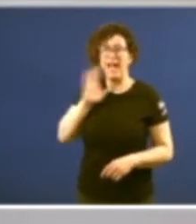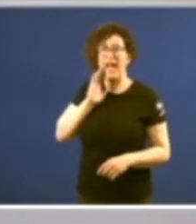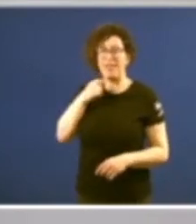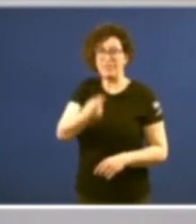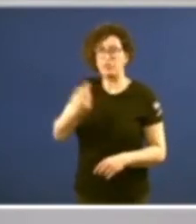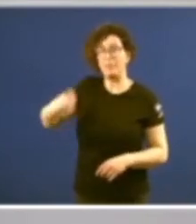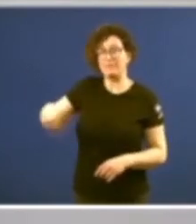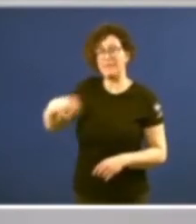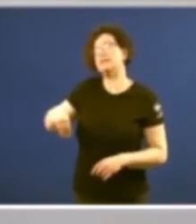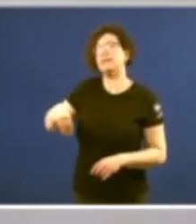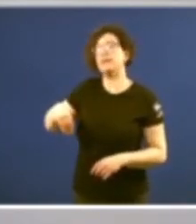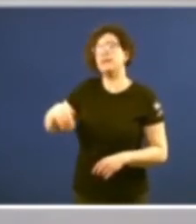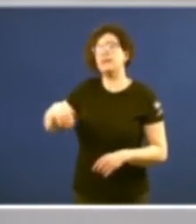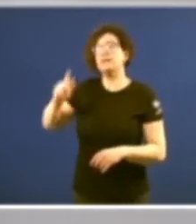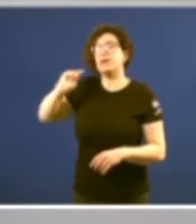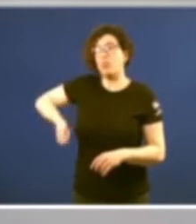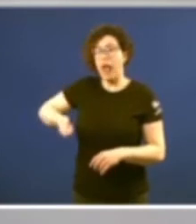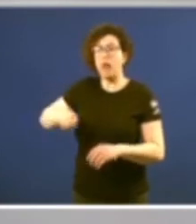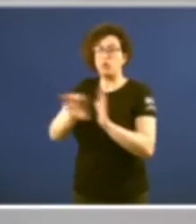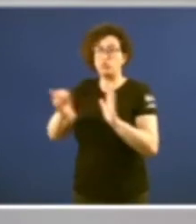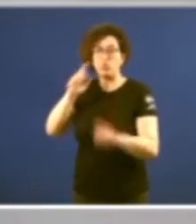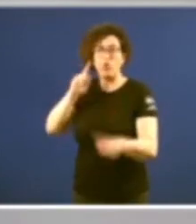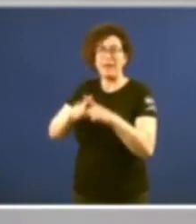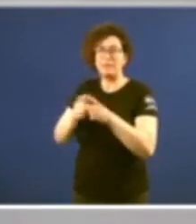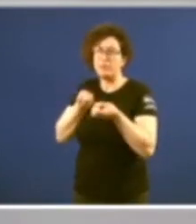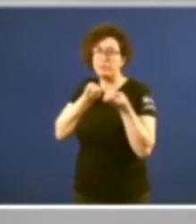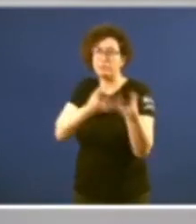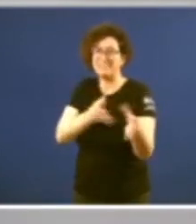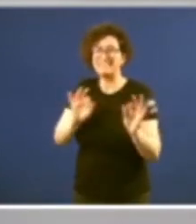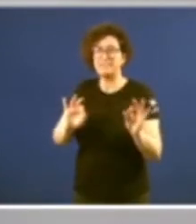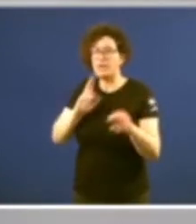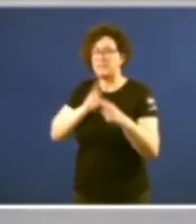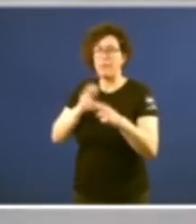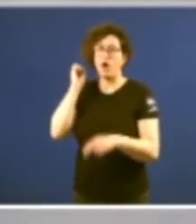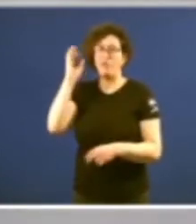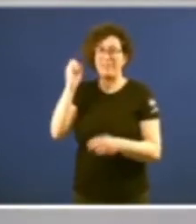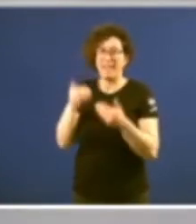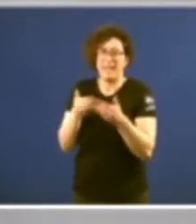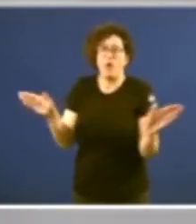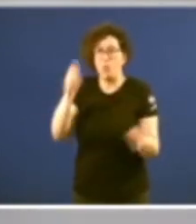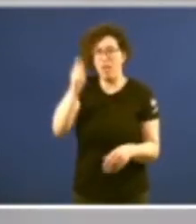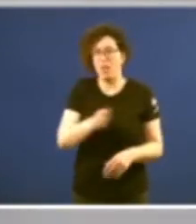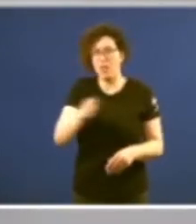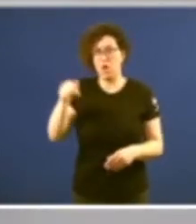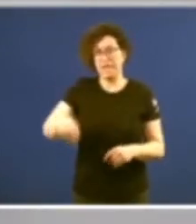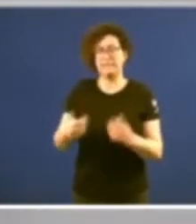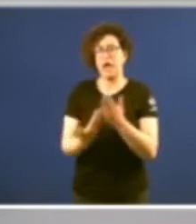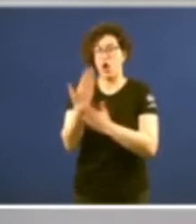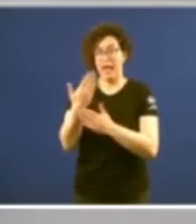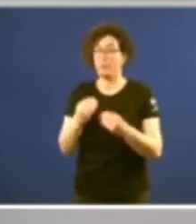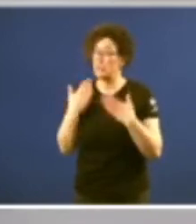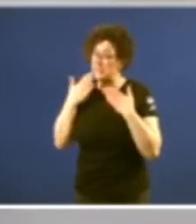presidente do Tribunal Constitucional para pronunciar a conferencia inaugural desta xornada moitas gracias a todos